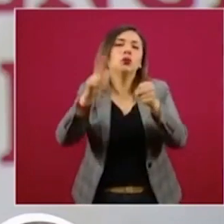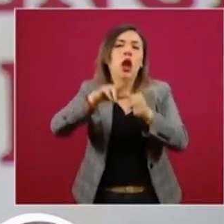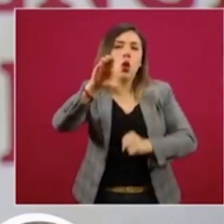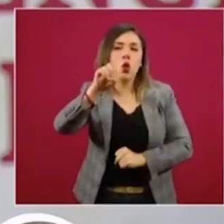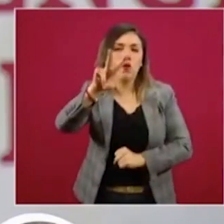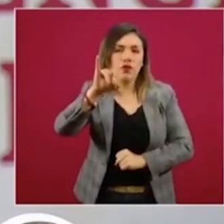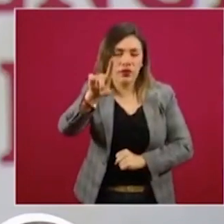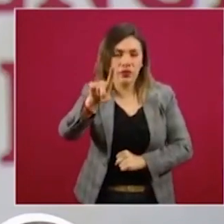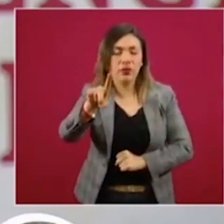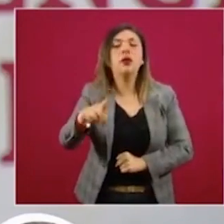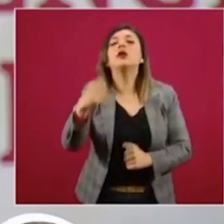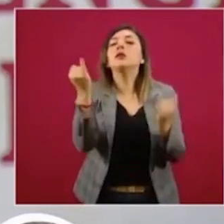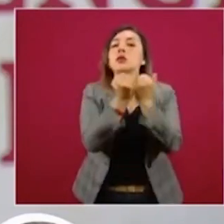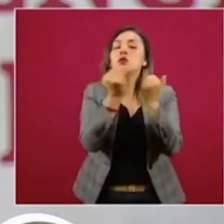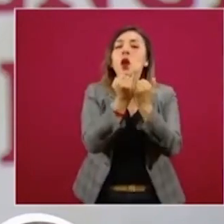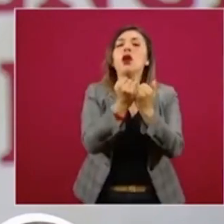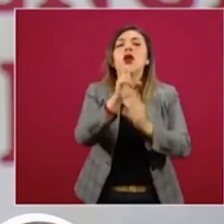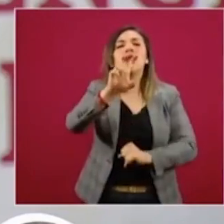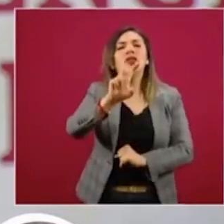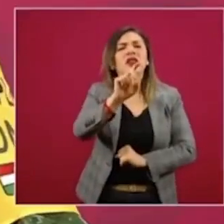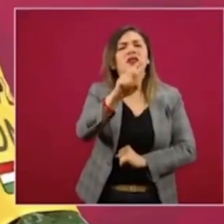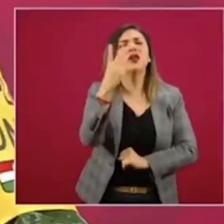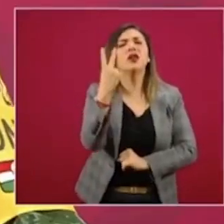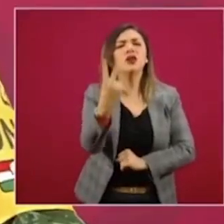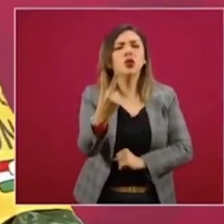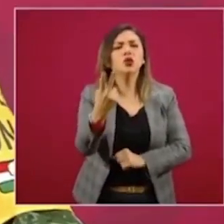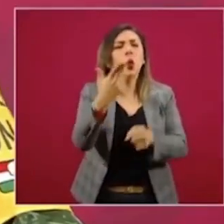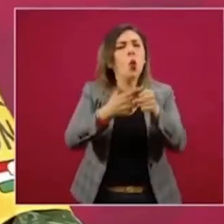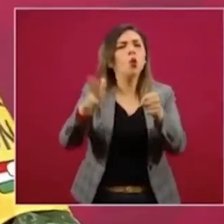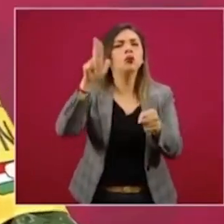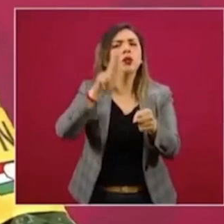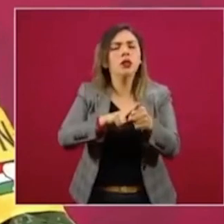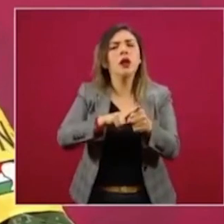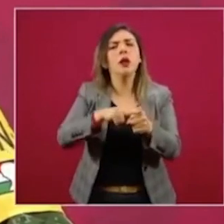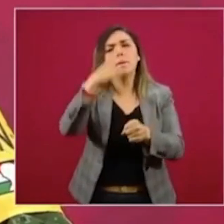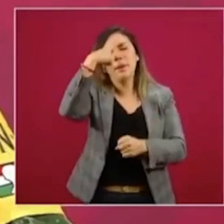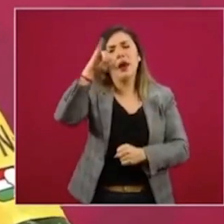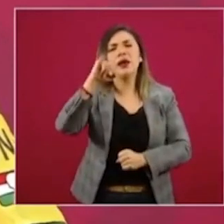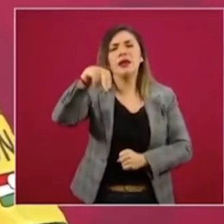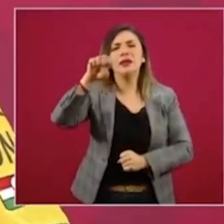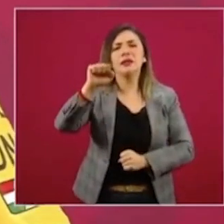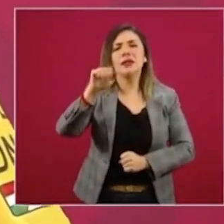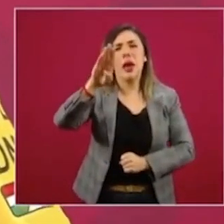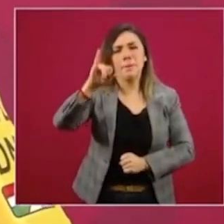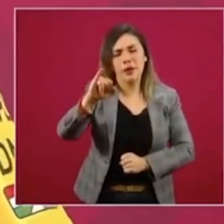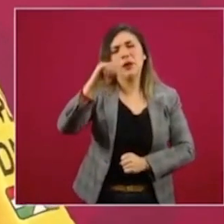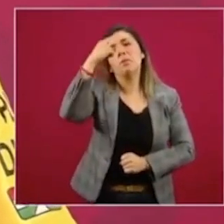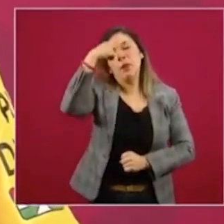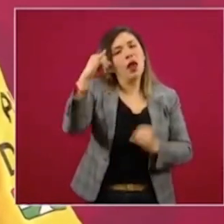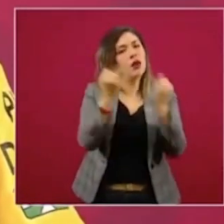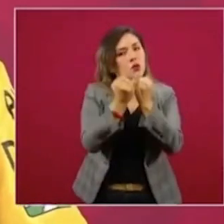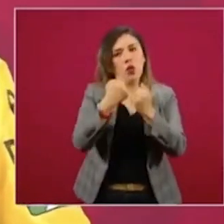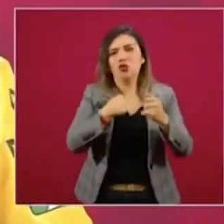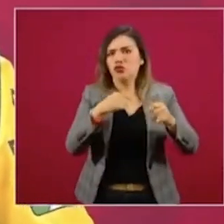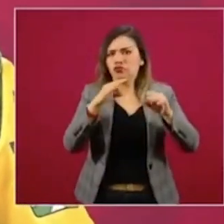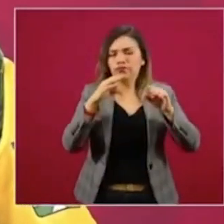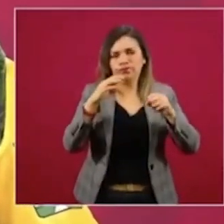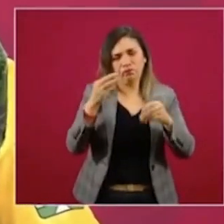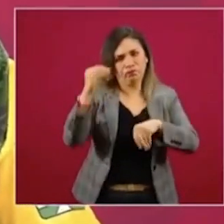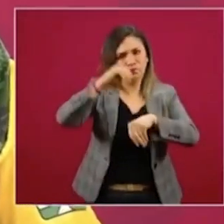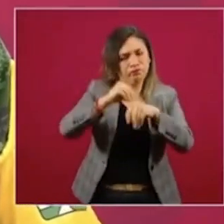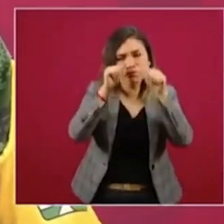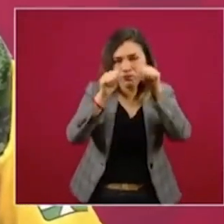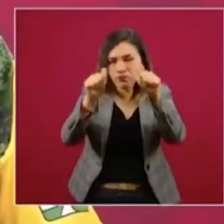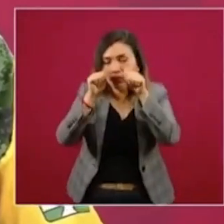también la operación de 32 hospitales del Insabi para ser operados por nosotros y